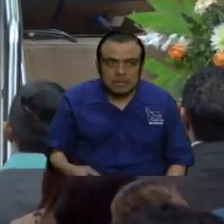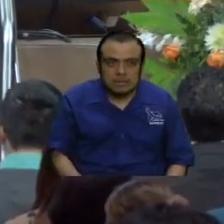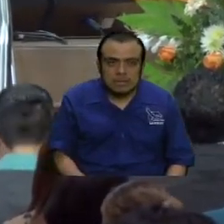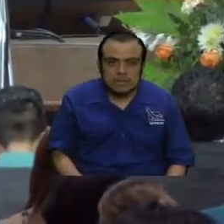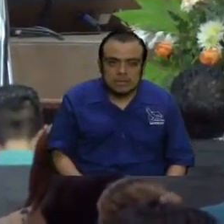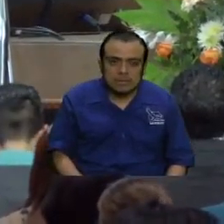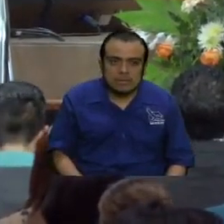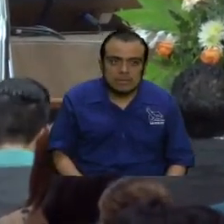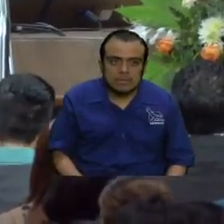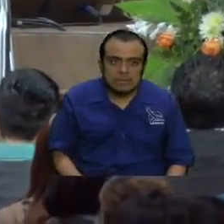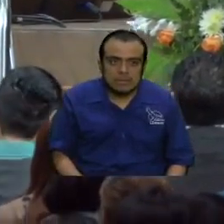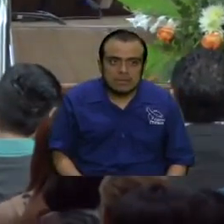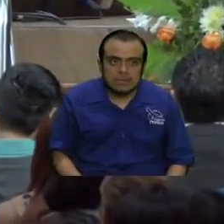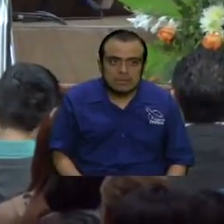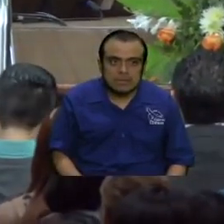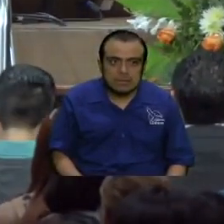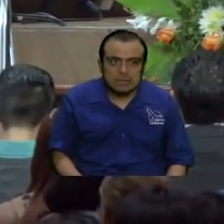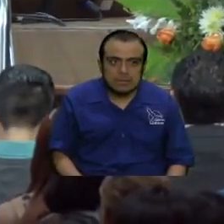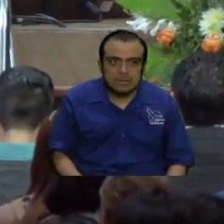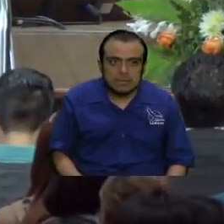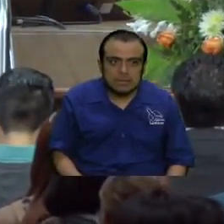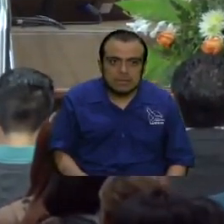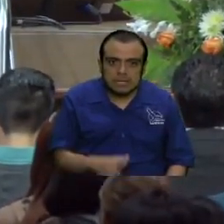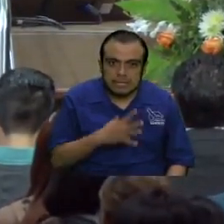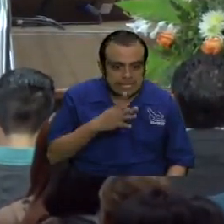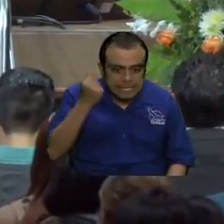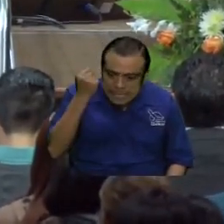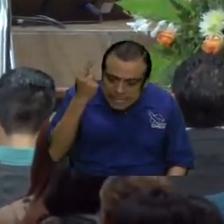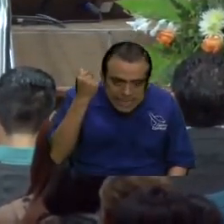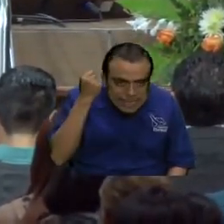tenés tenés que tener claridad